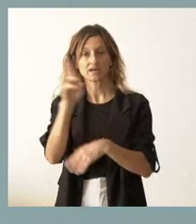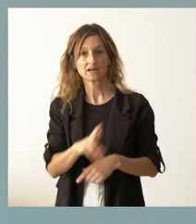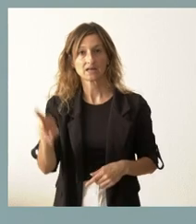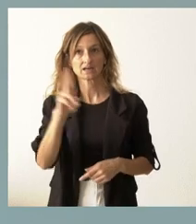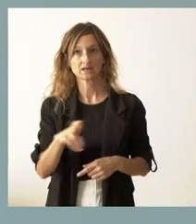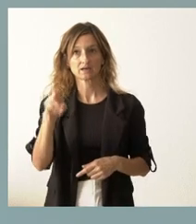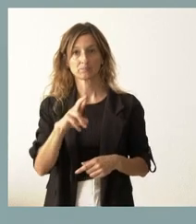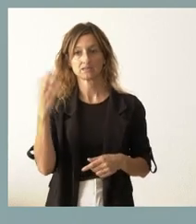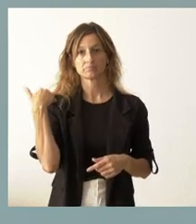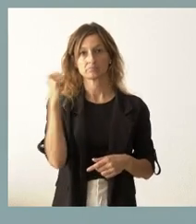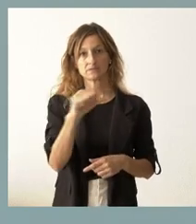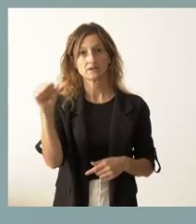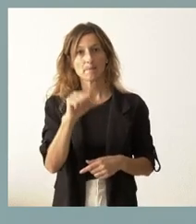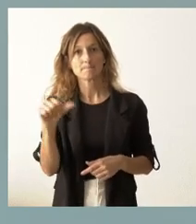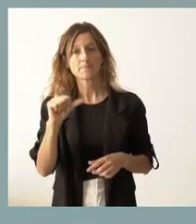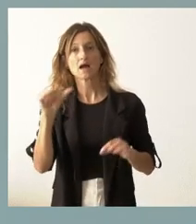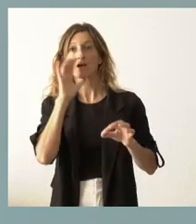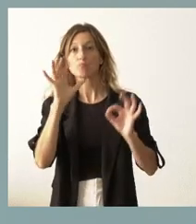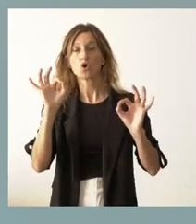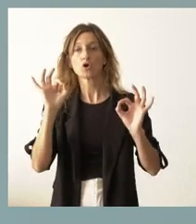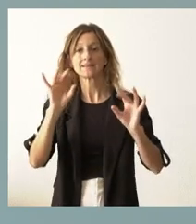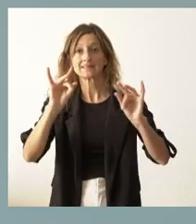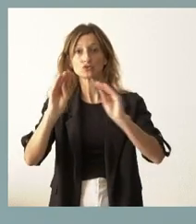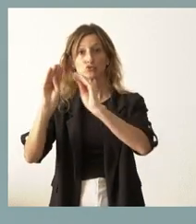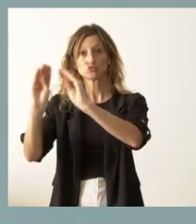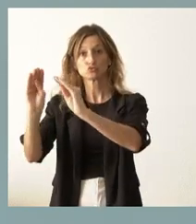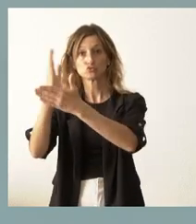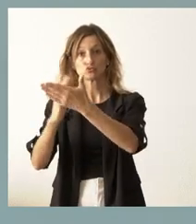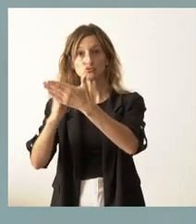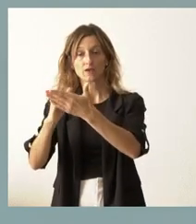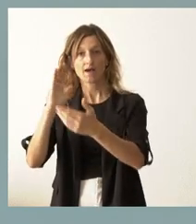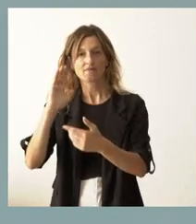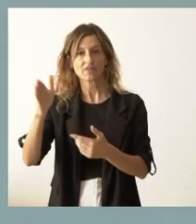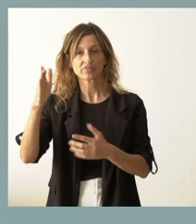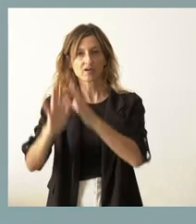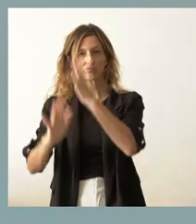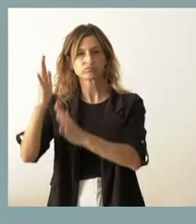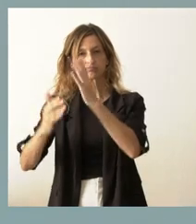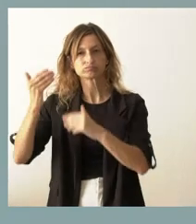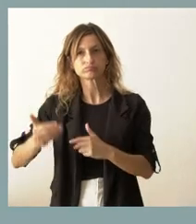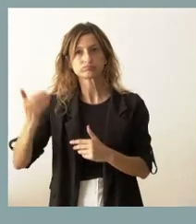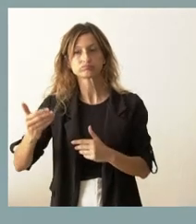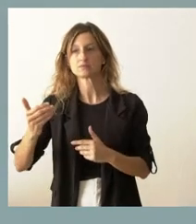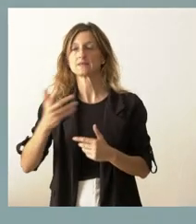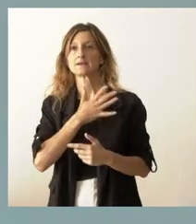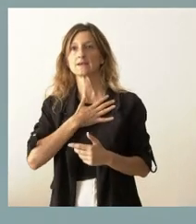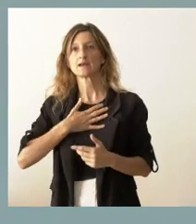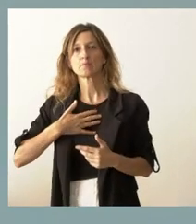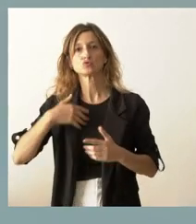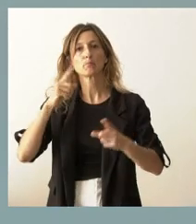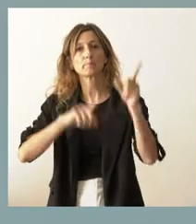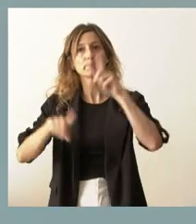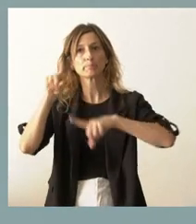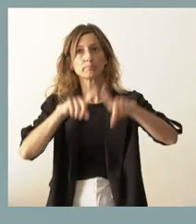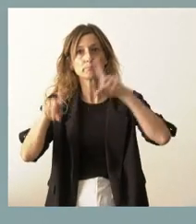quizá en estas últimas semanas, cuando en sus territorios donde el impacto de los incendios ha sido tan relevante. Es esta voluntad de que estamos ante un problema